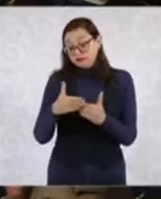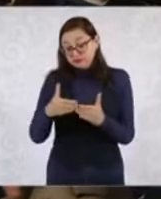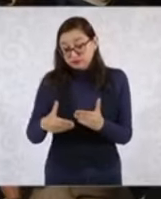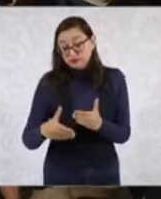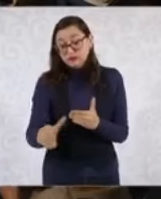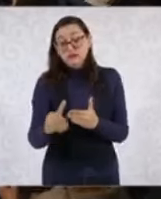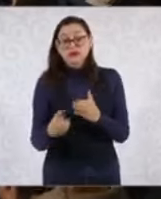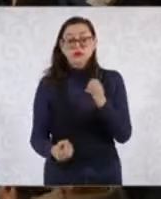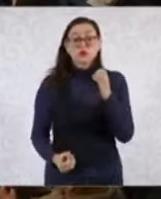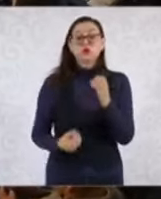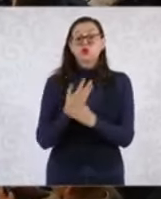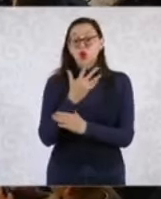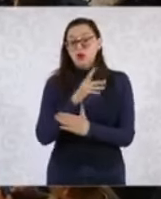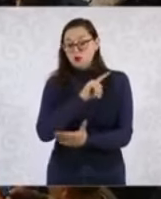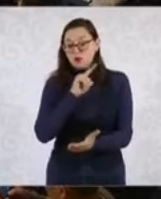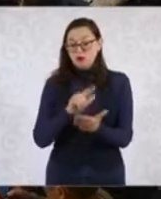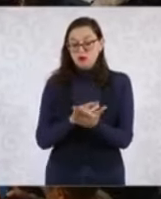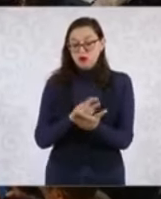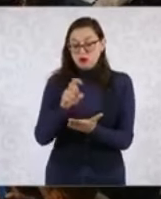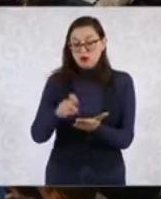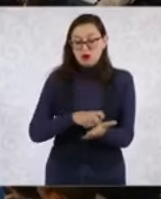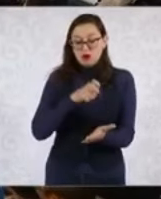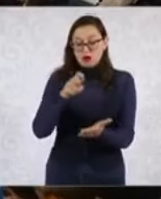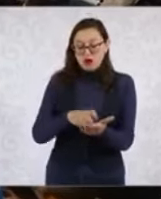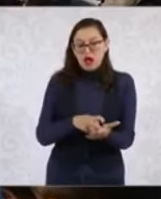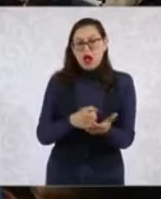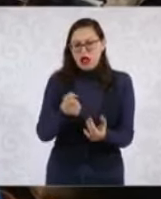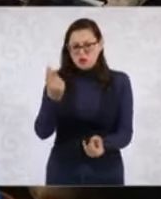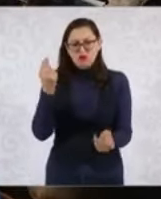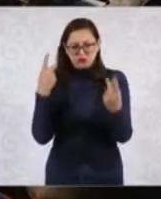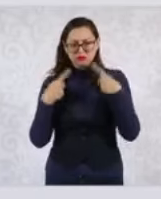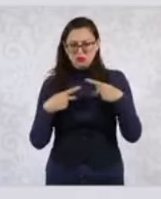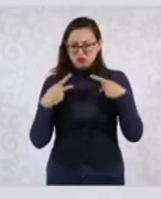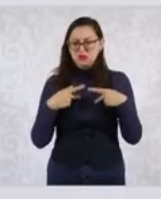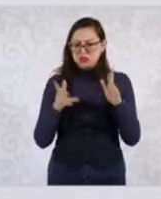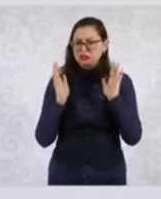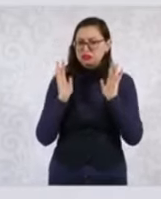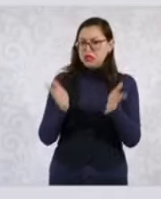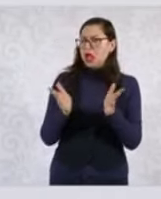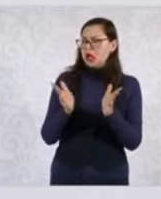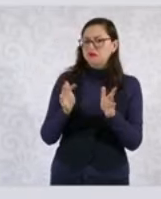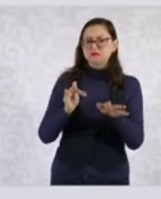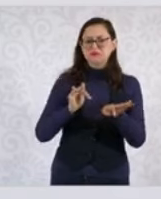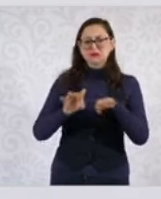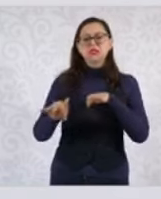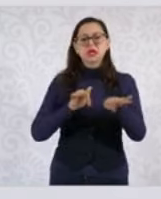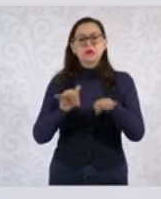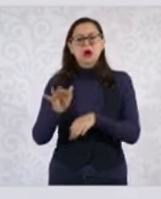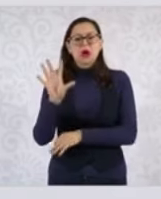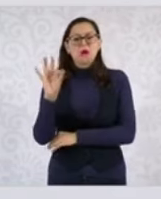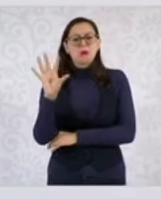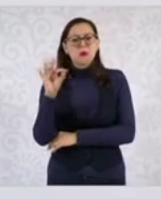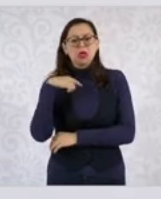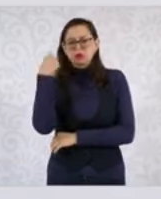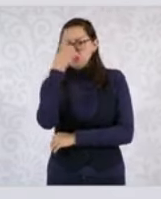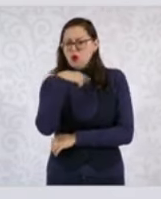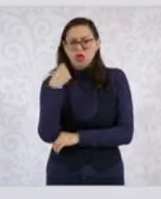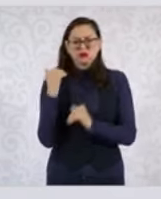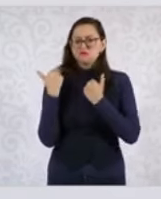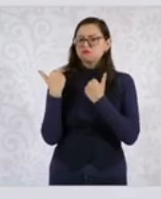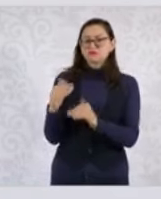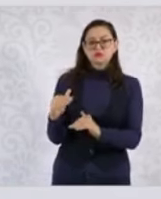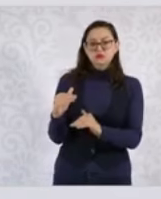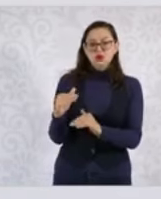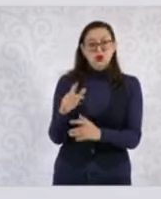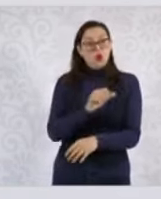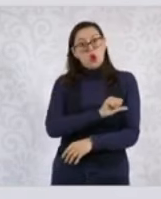que están… Hay trabajadores que ya tienen las 40 horas y hay otro número importante de trabajadores